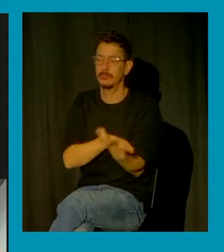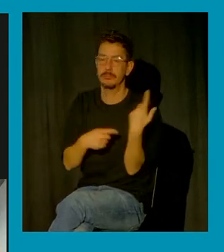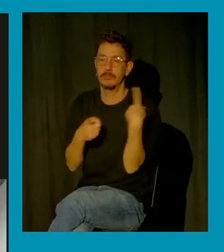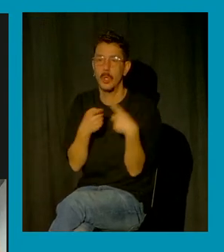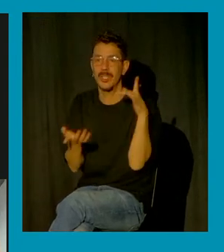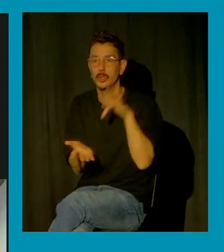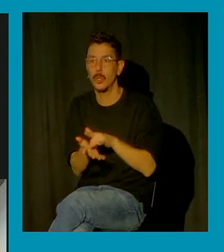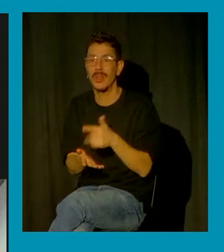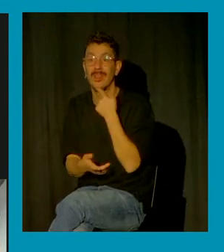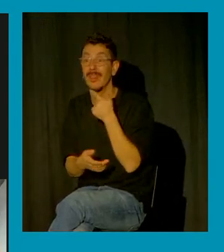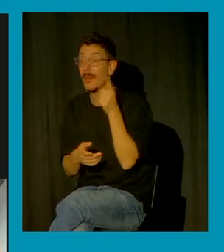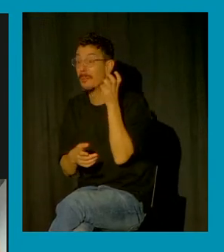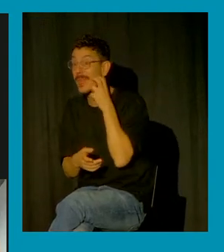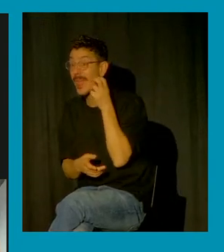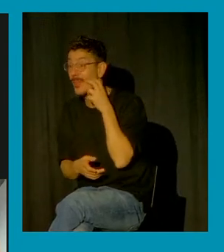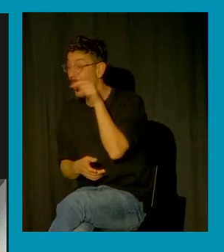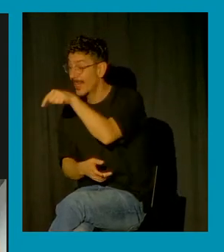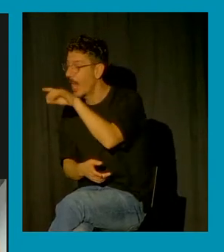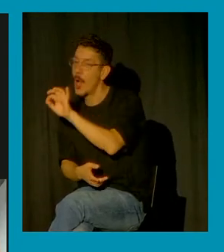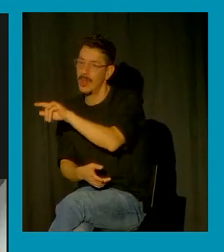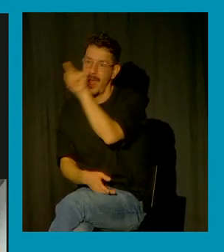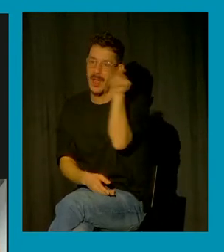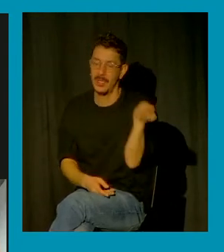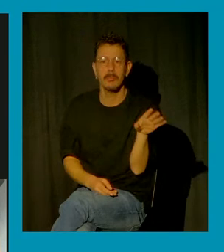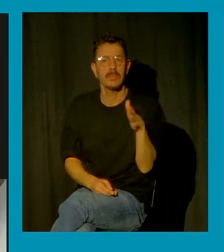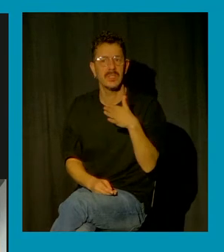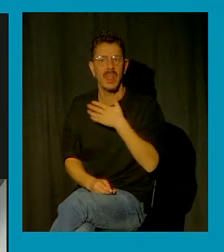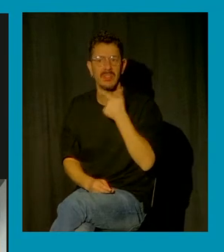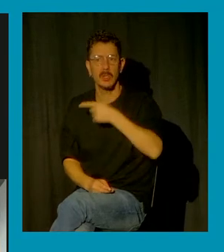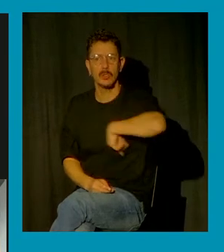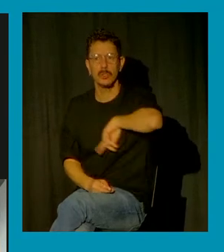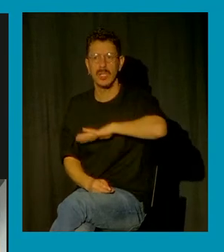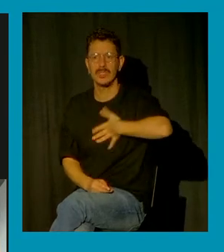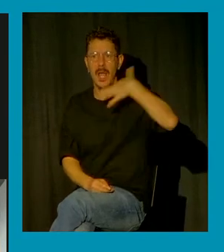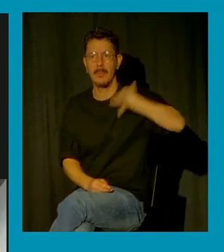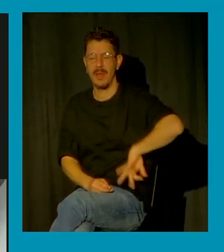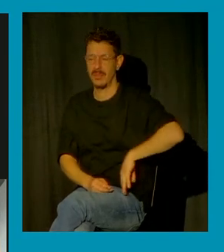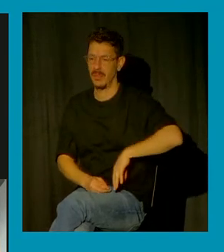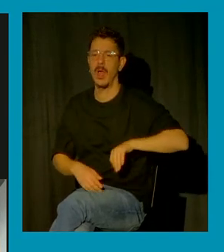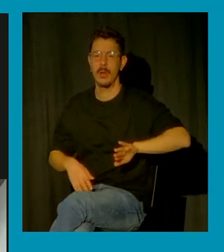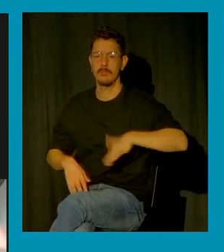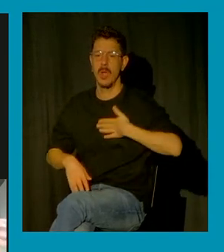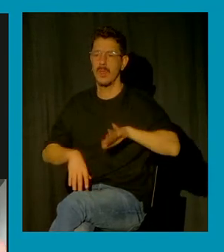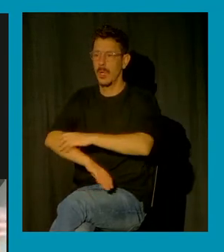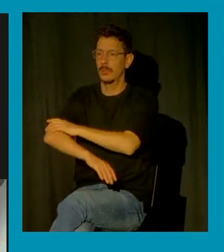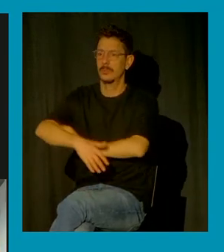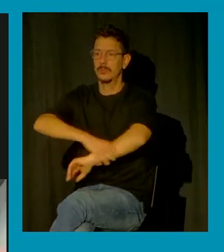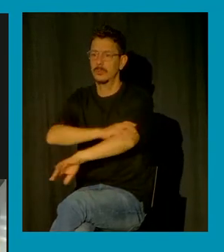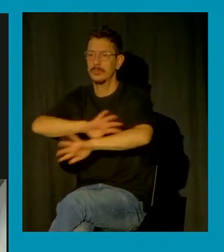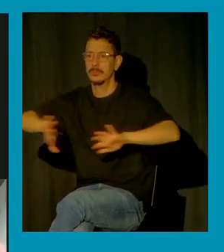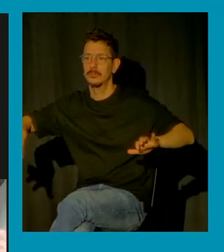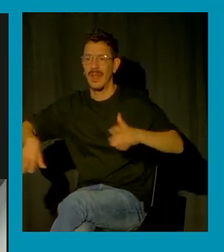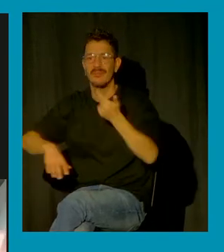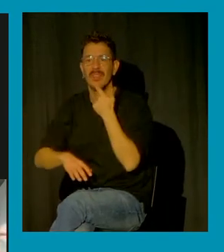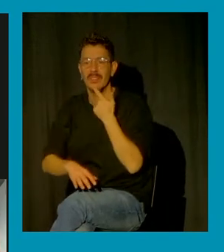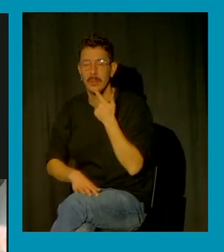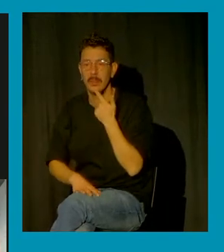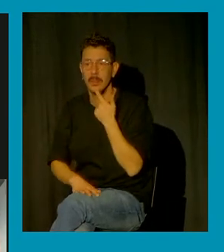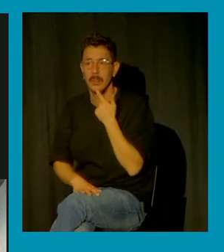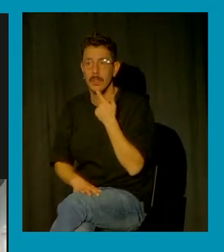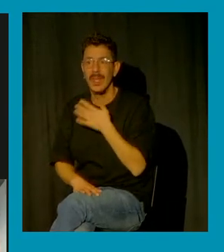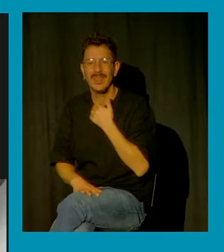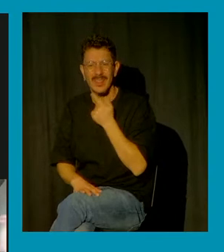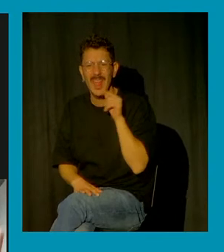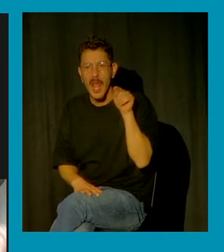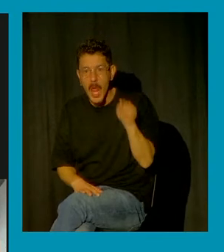momento lo que están diciendo es que tenemos capacidad de agencia de levantarnos no están diciendo que vamos a hacer exactamente